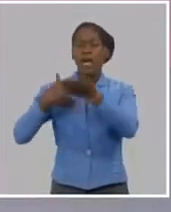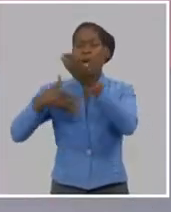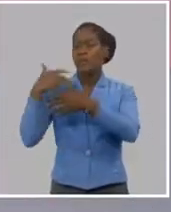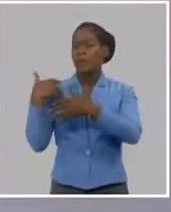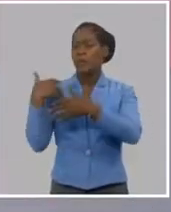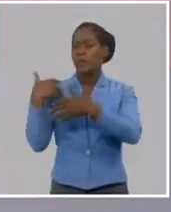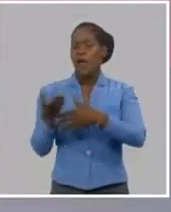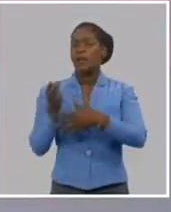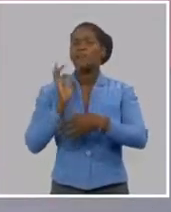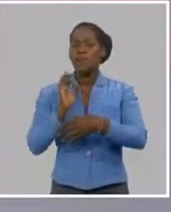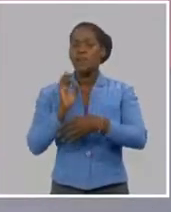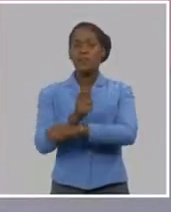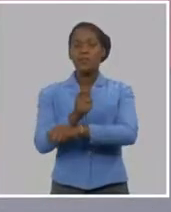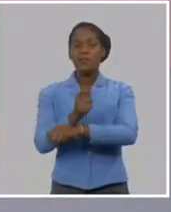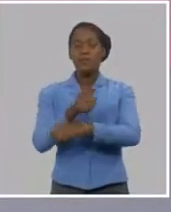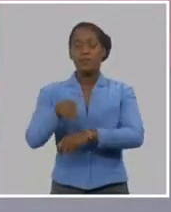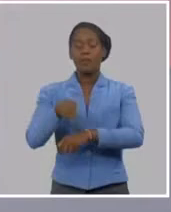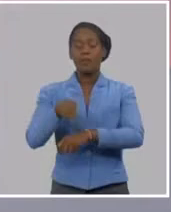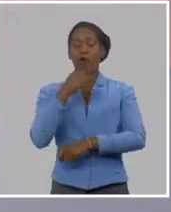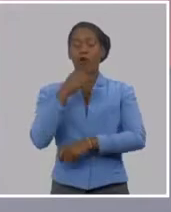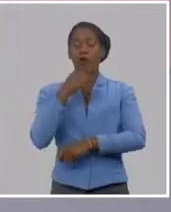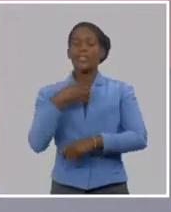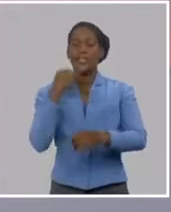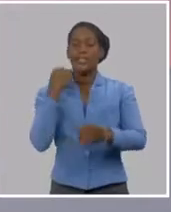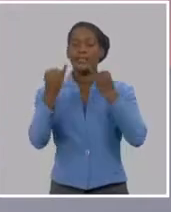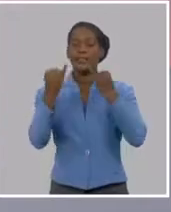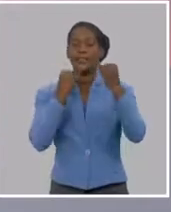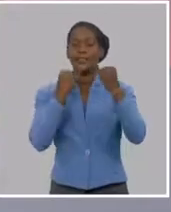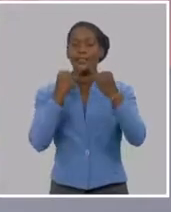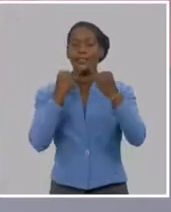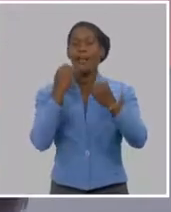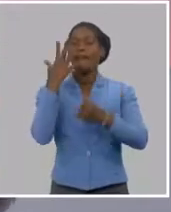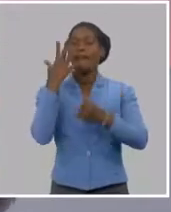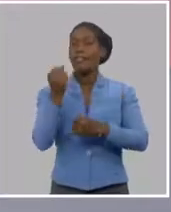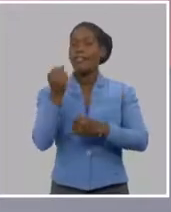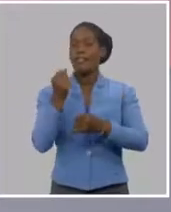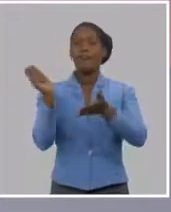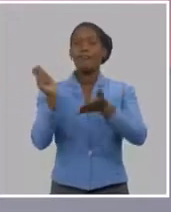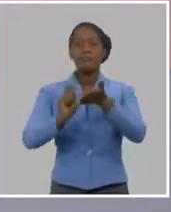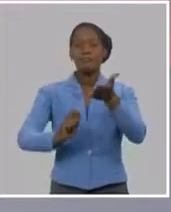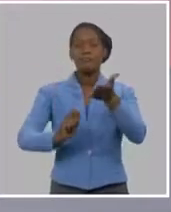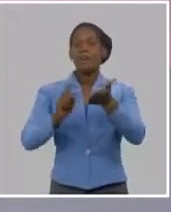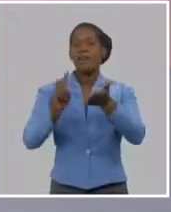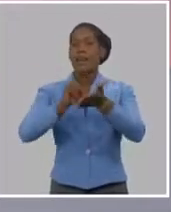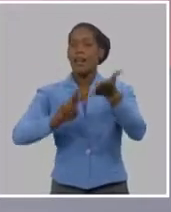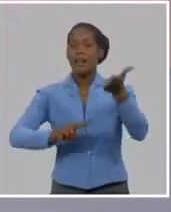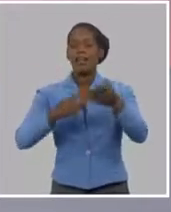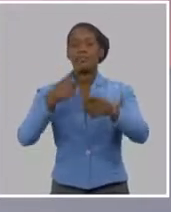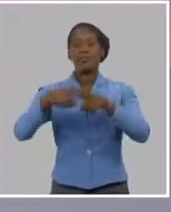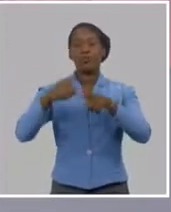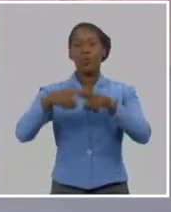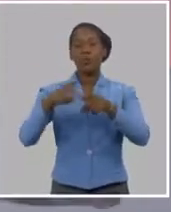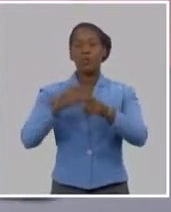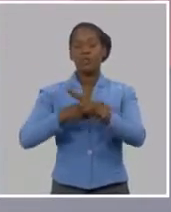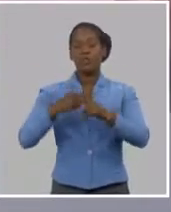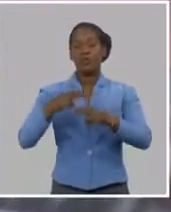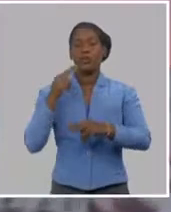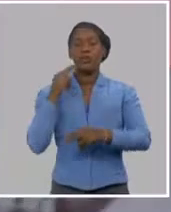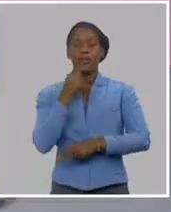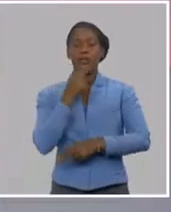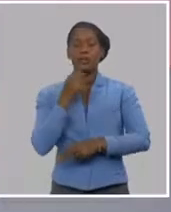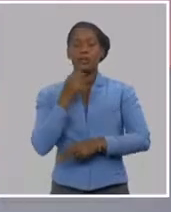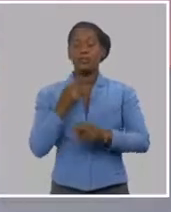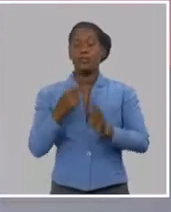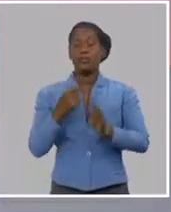elemento que siempre debemos tener presente y que tratamos de defender desde el movimiento juvenil martiano y de las familias e